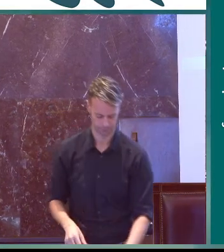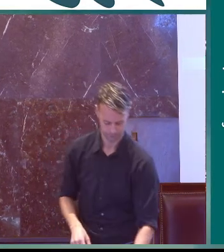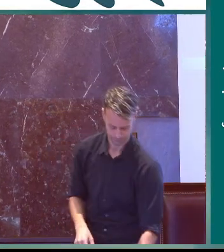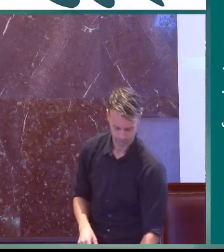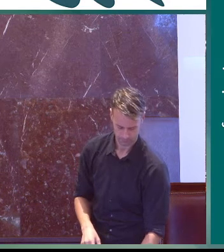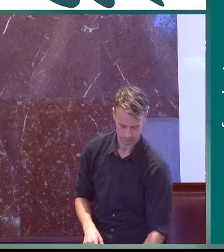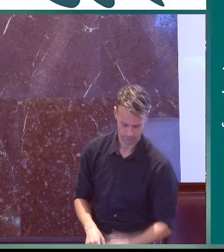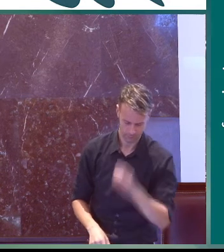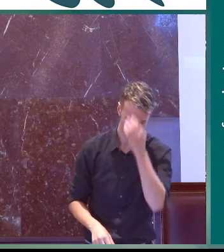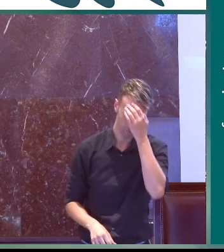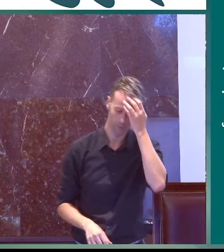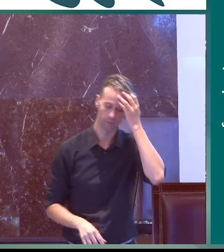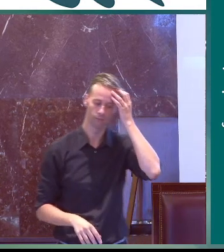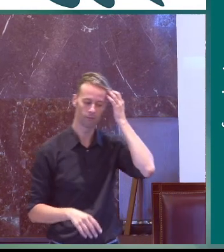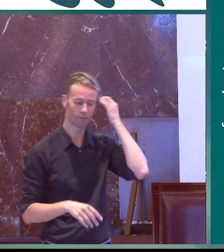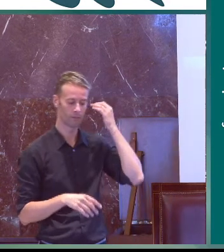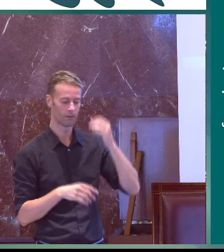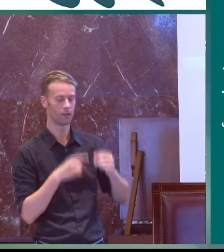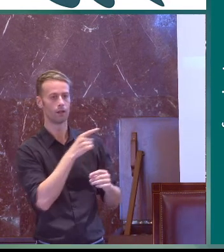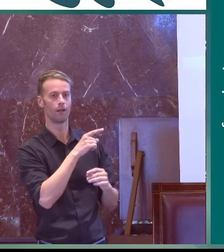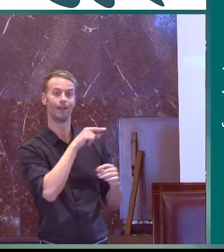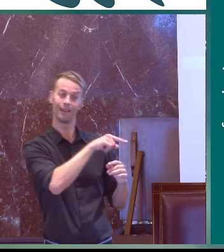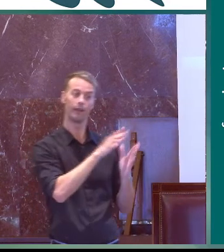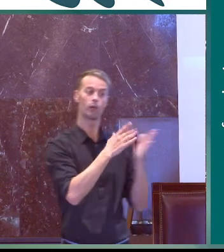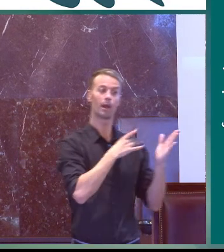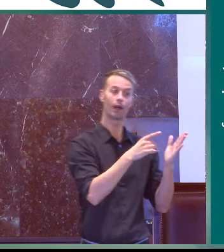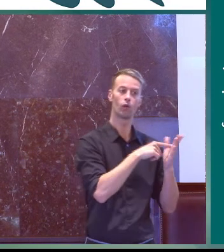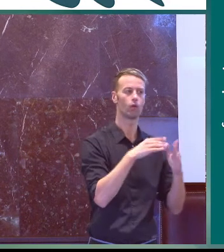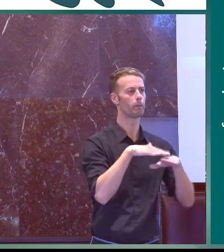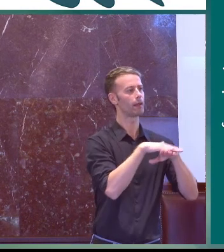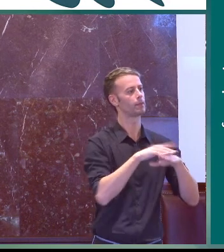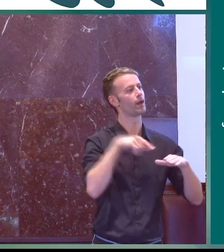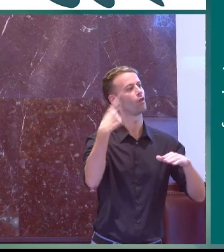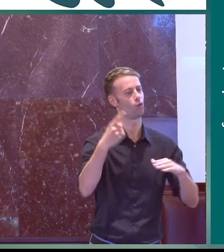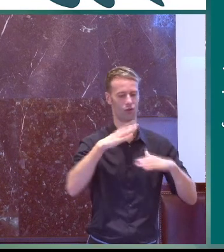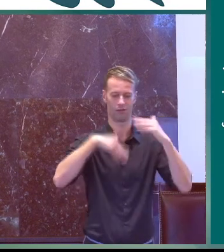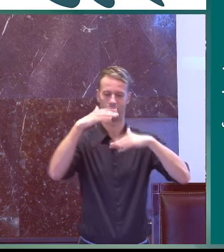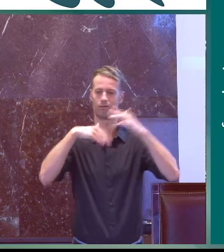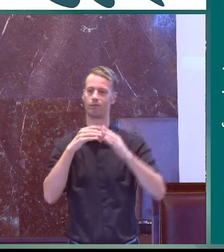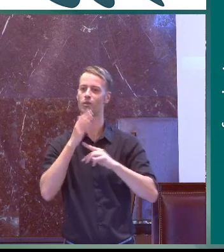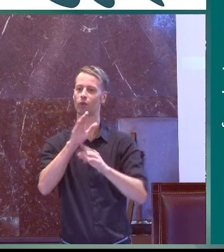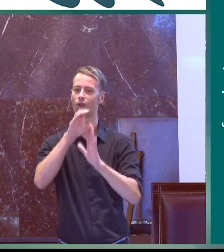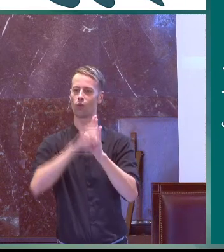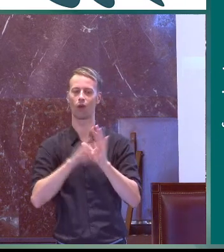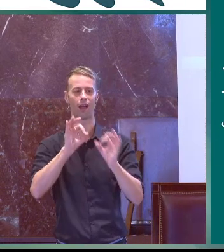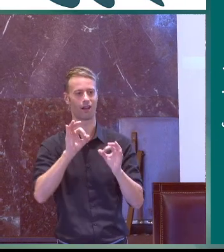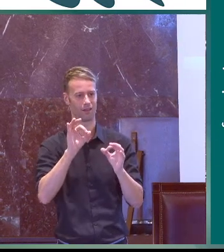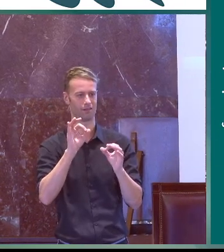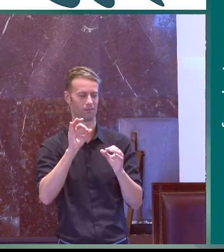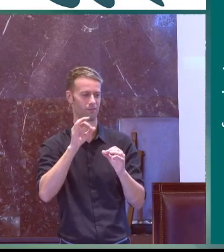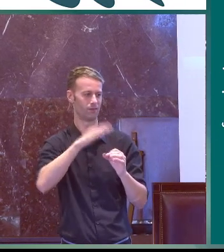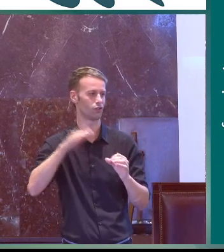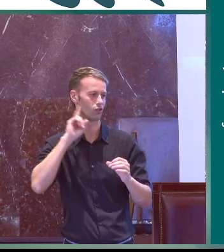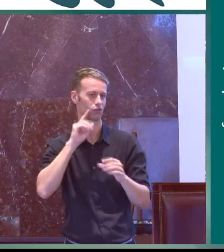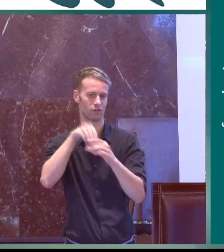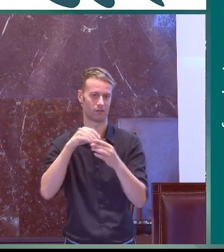del sistema educativo y la influencia en el alumnado y de ahí del libro blanco que fue la base para seguir construyendo